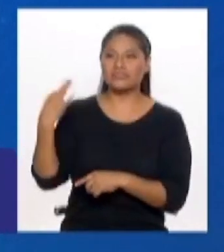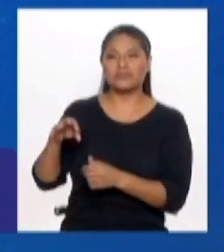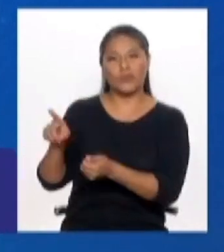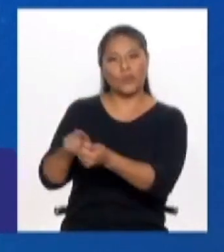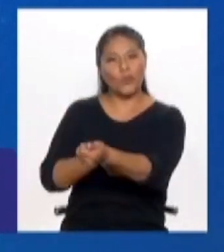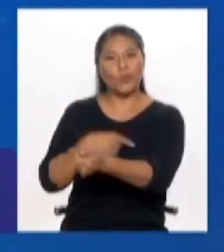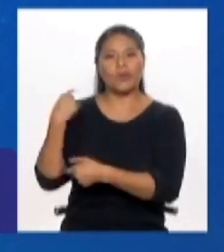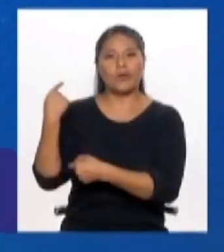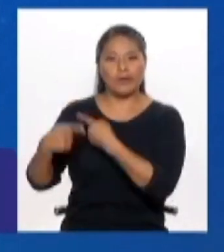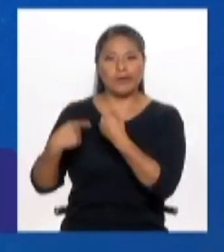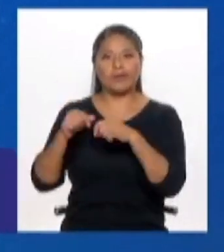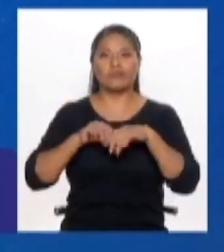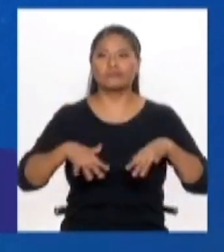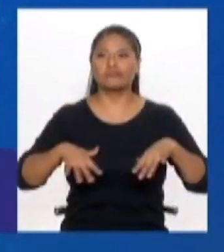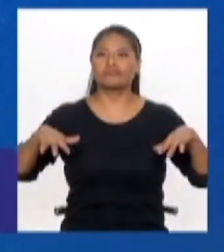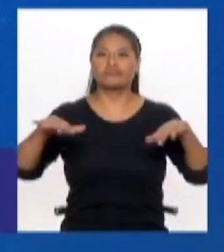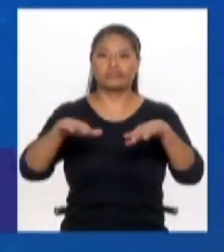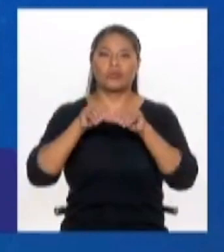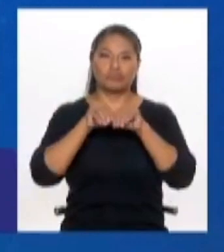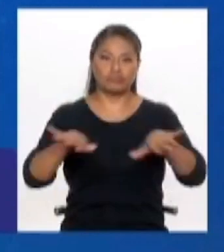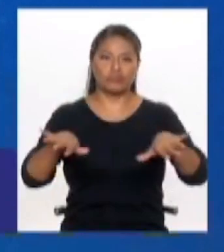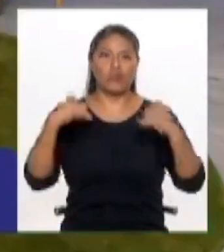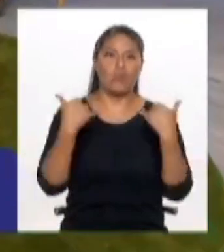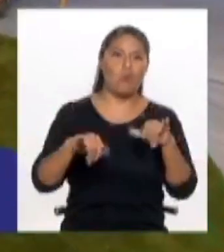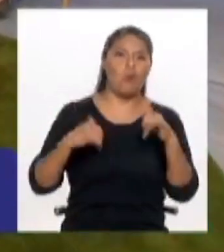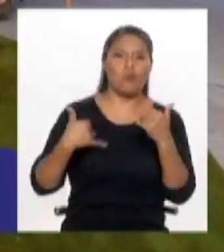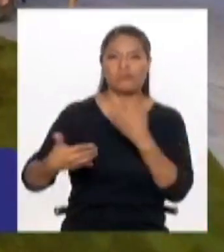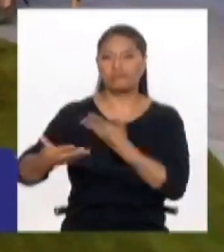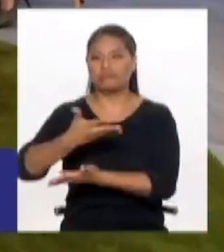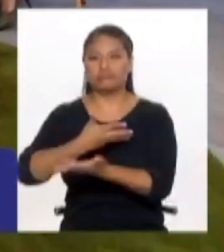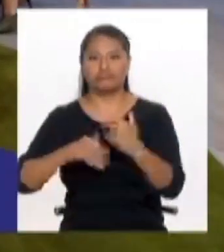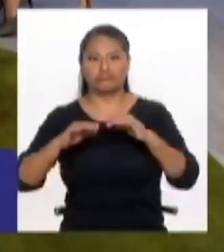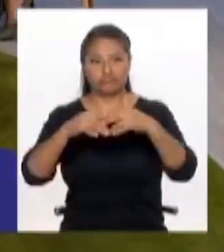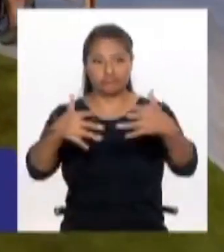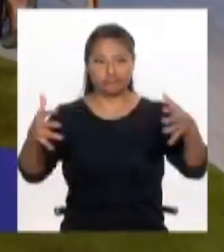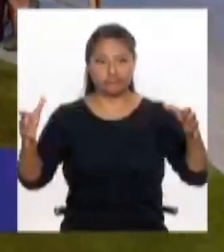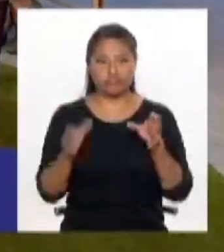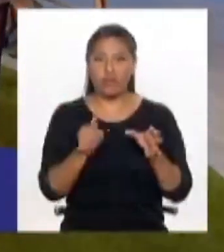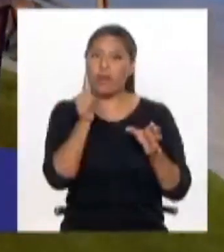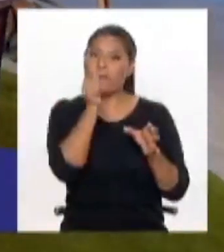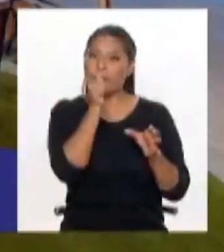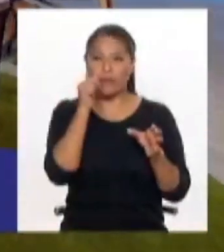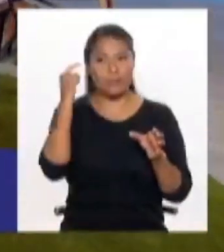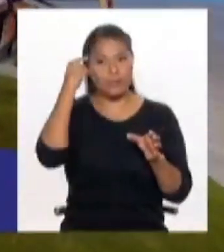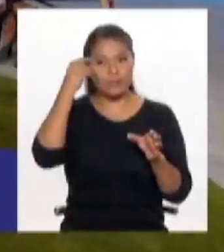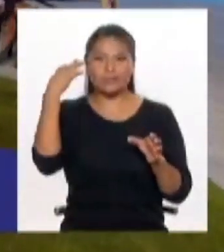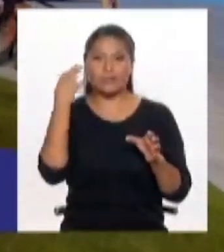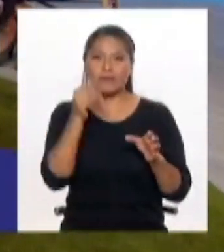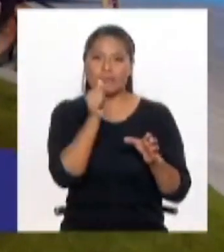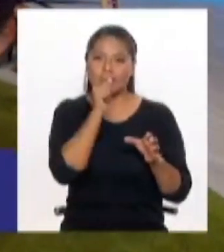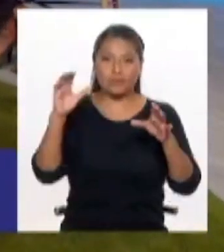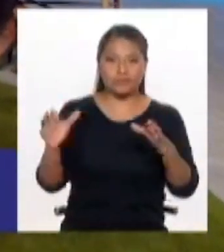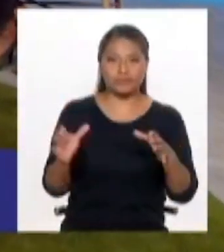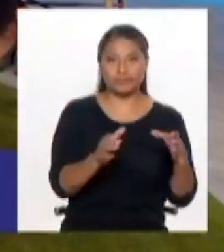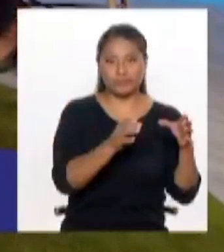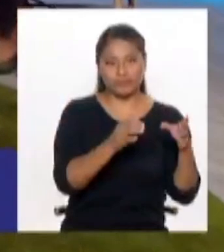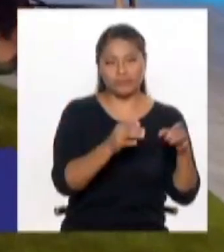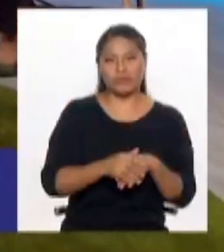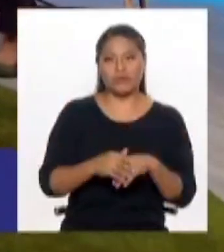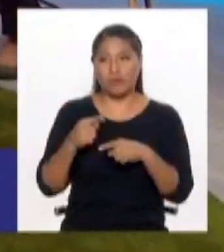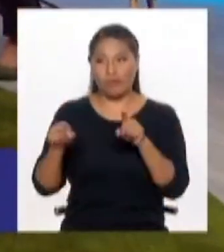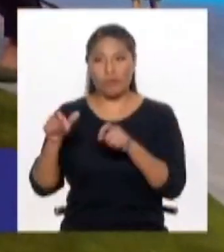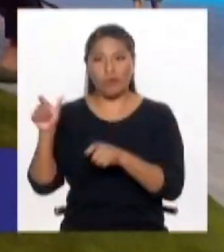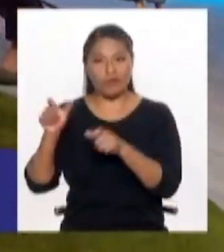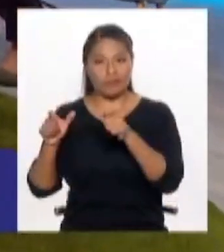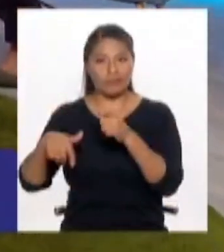a que nuestros espacios de esparcimiento, de ocio, estén dentro de espacios privados, y ni siquiera son espacios solamente privados, son espacios de